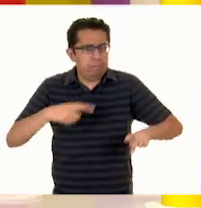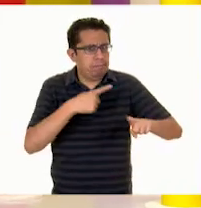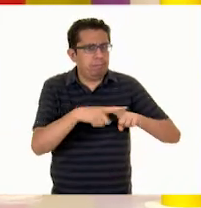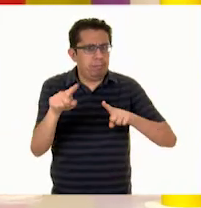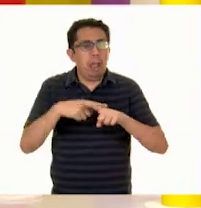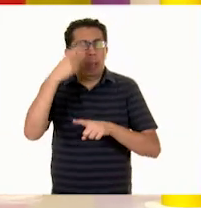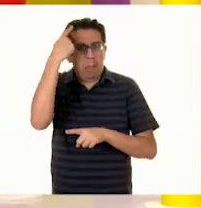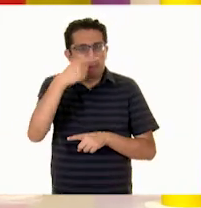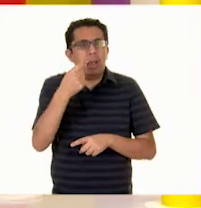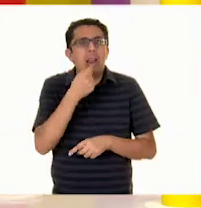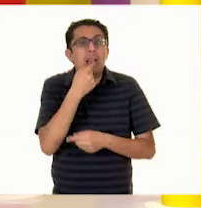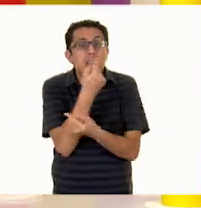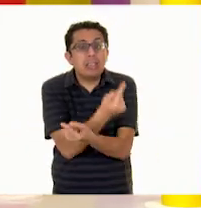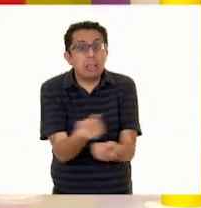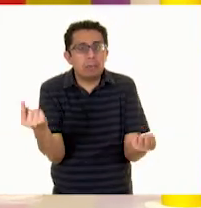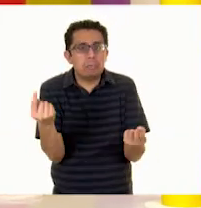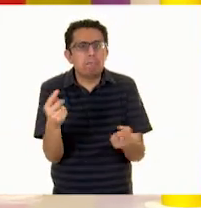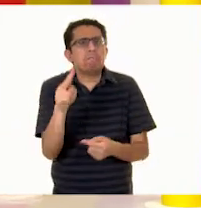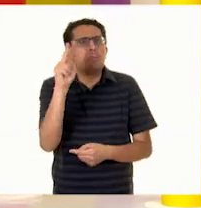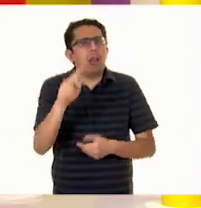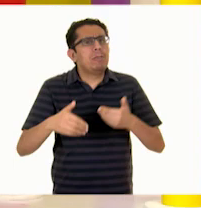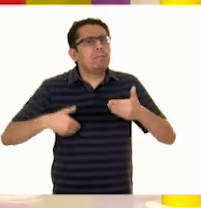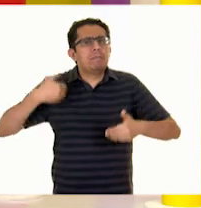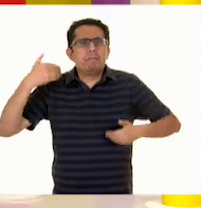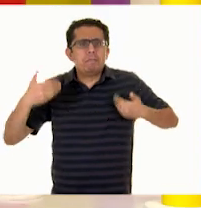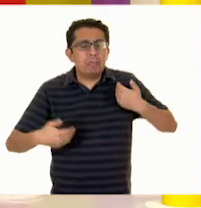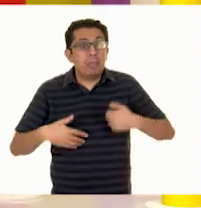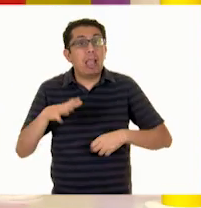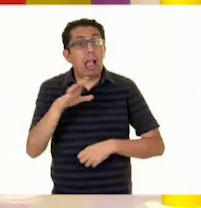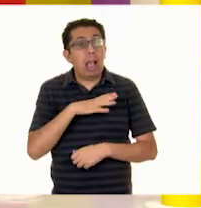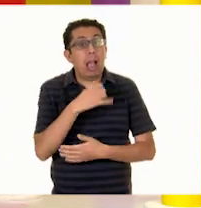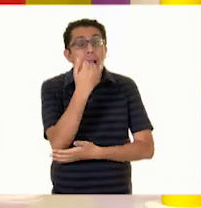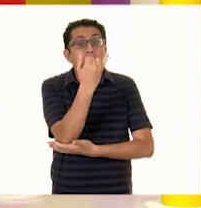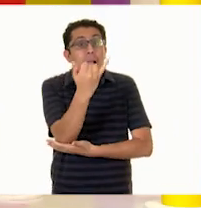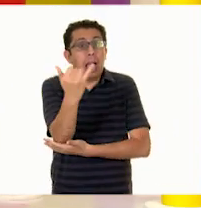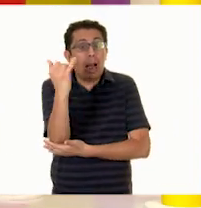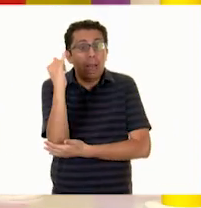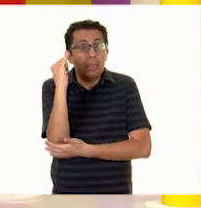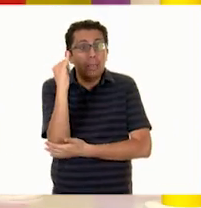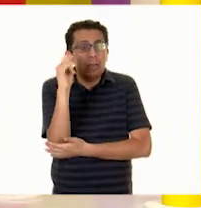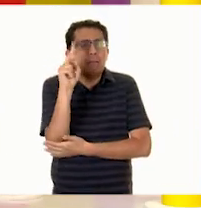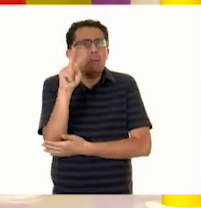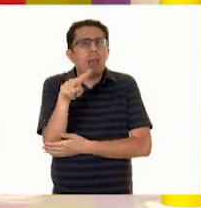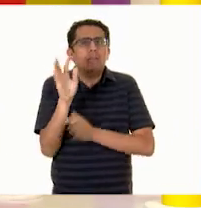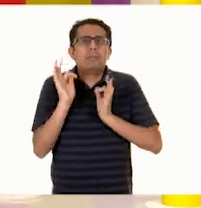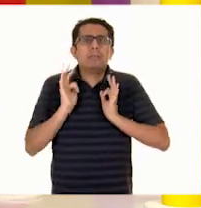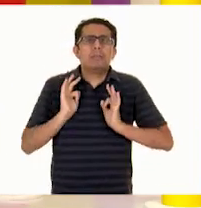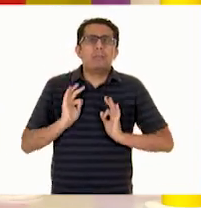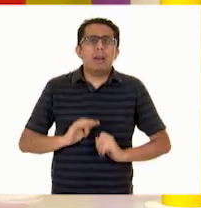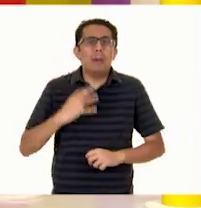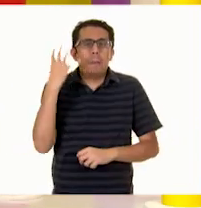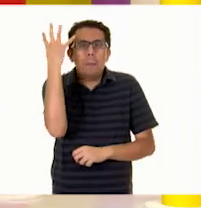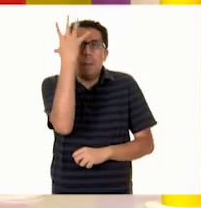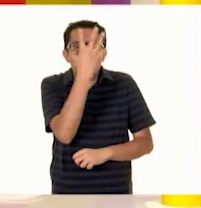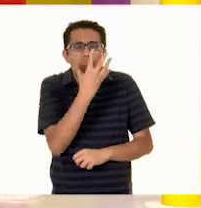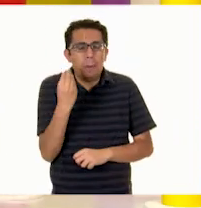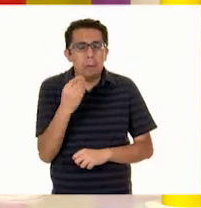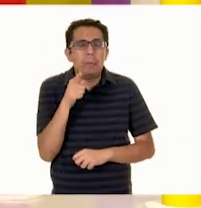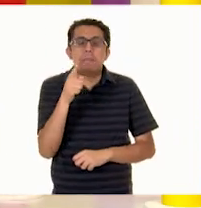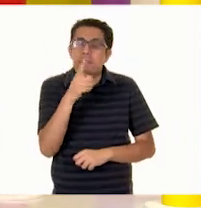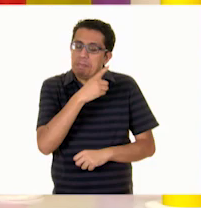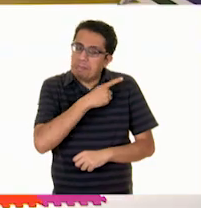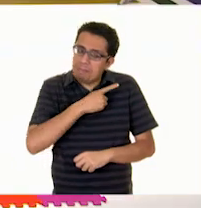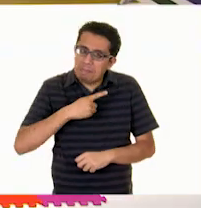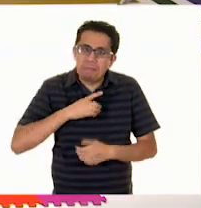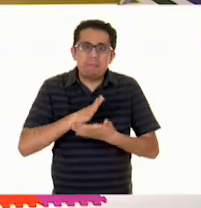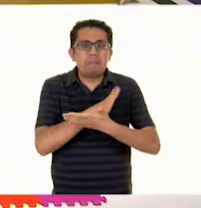Y se disfrutan muchísimo los espacios. Tiene un jardín en la parte trasera que es tan tranquilo y tan hermoso. No, tienen que visitarlo.